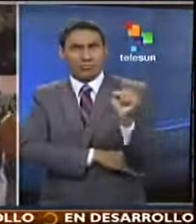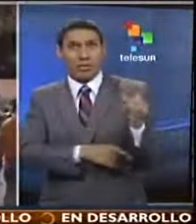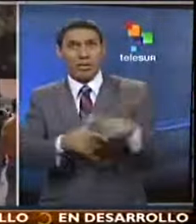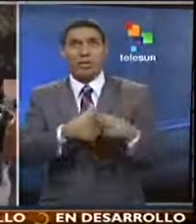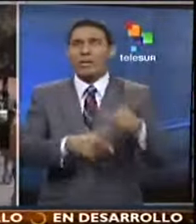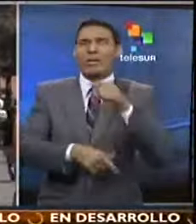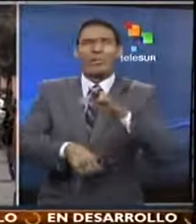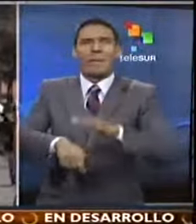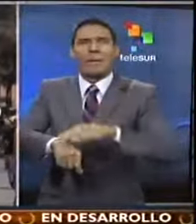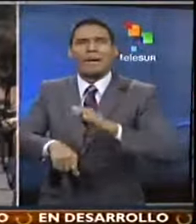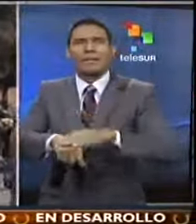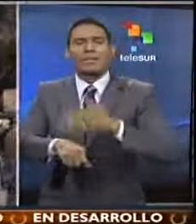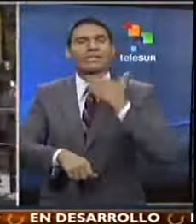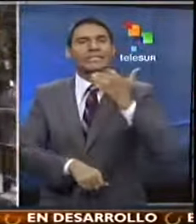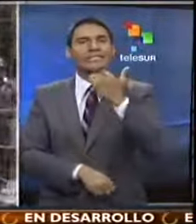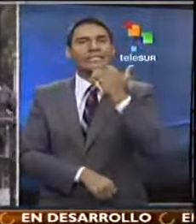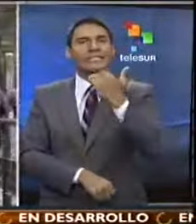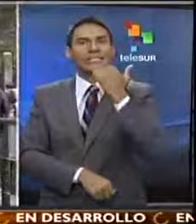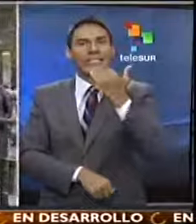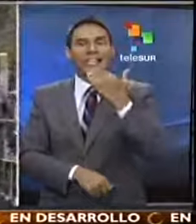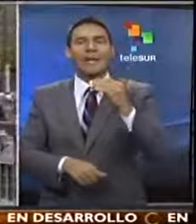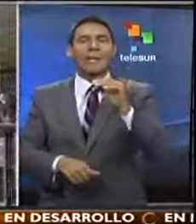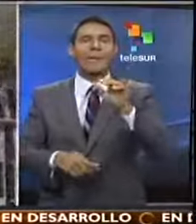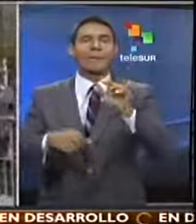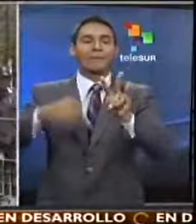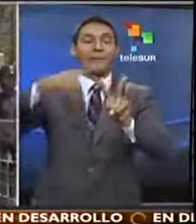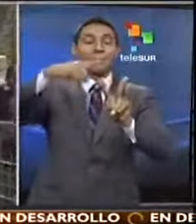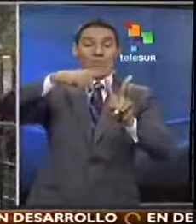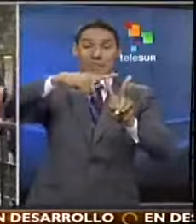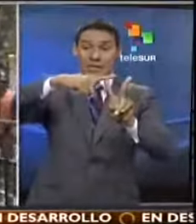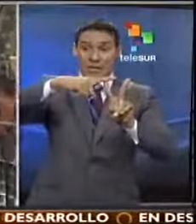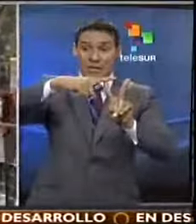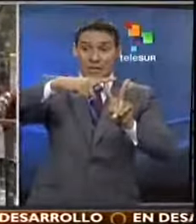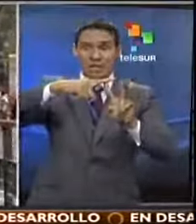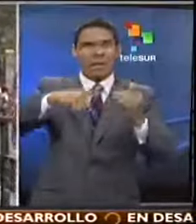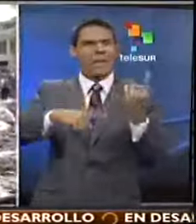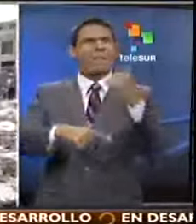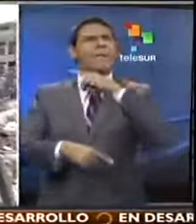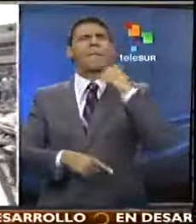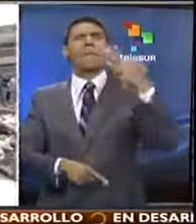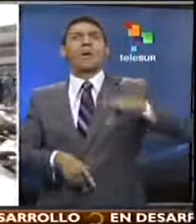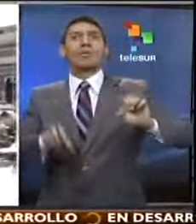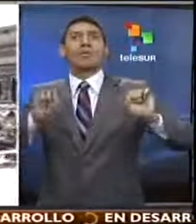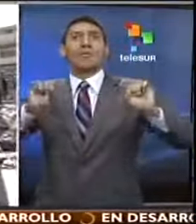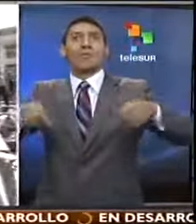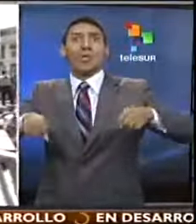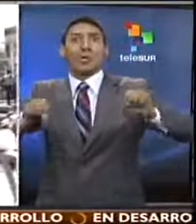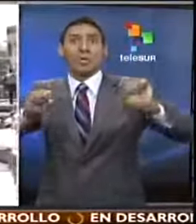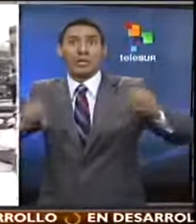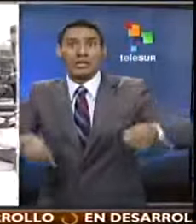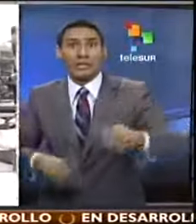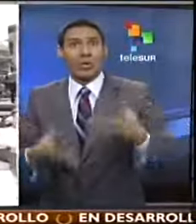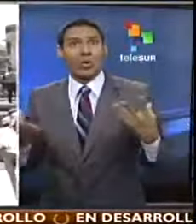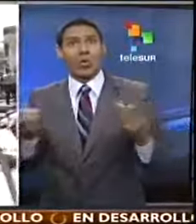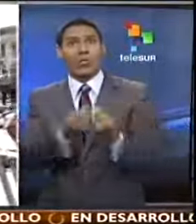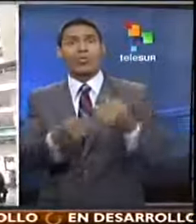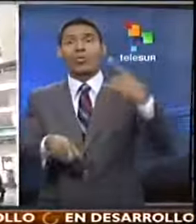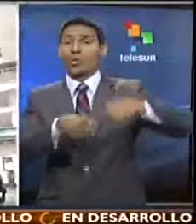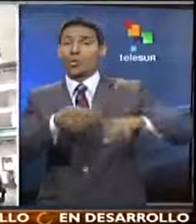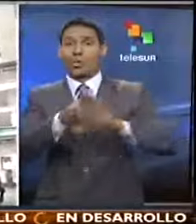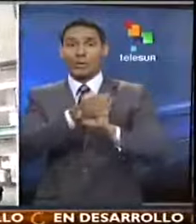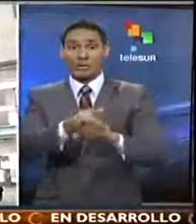Esto ocurrió en las inmediaciones del canal y el primer fallecido fue un motorizado que junto a varios